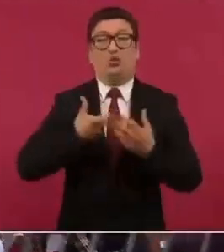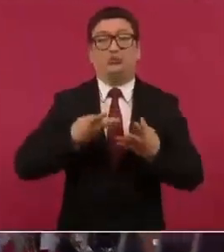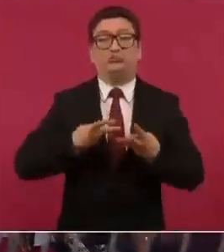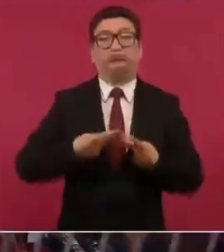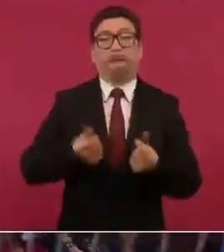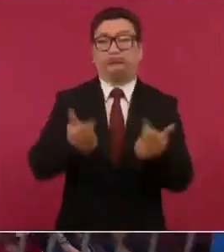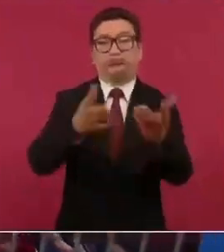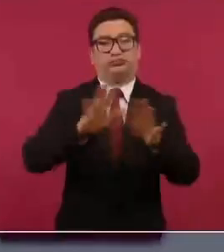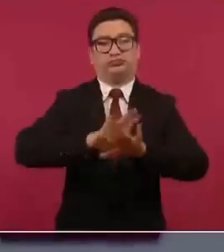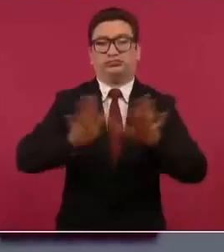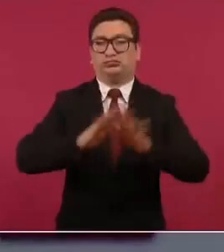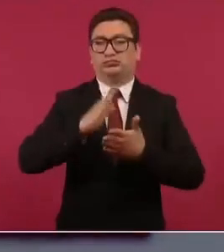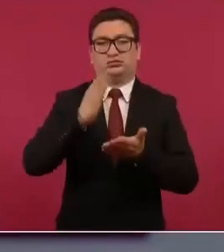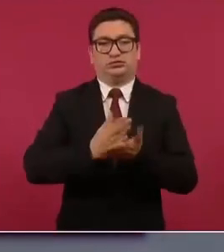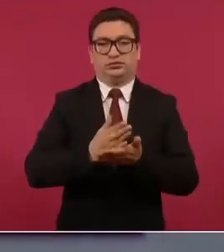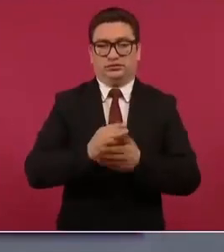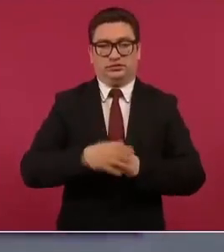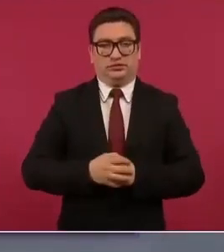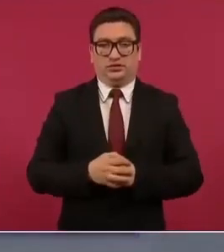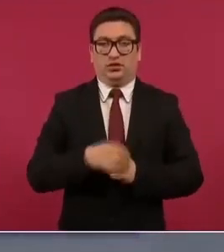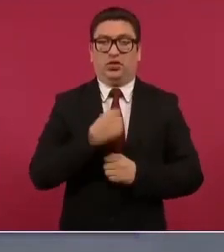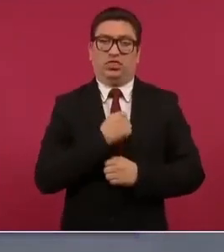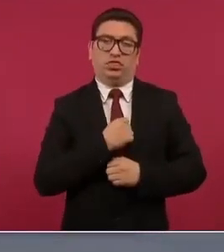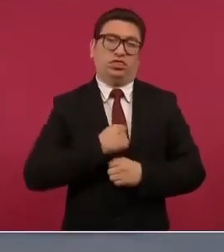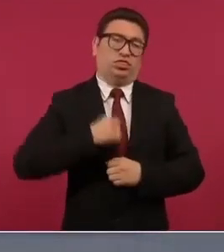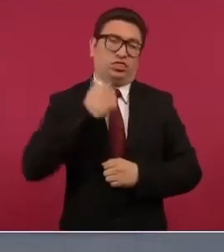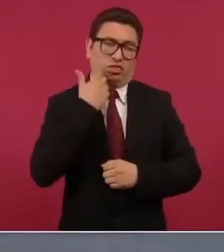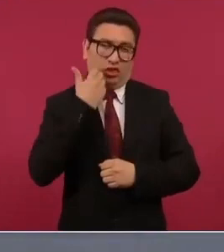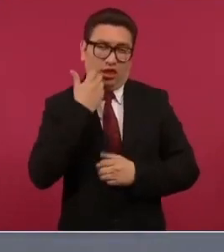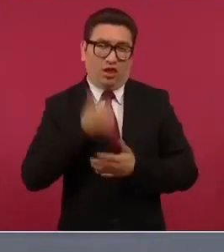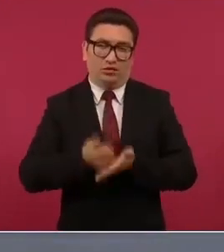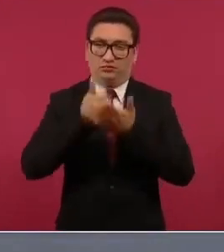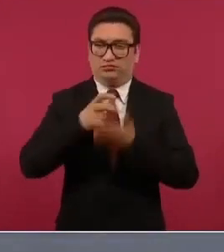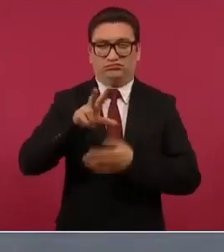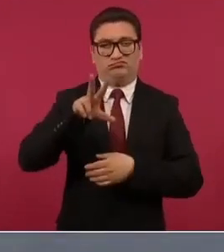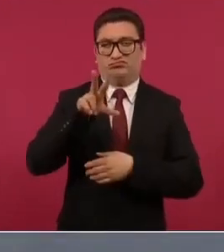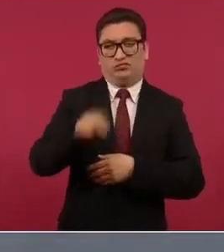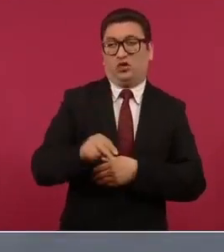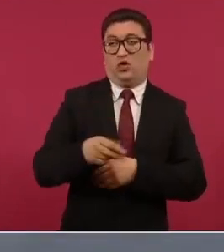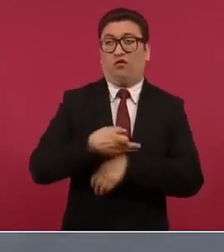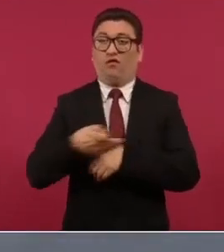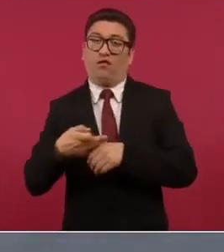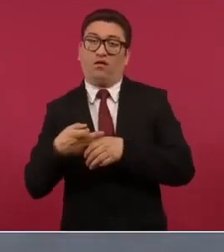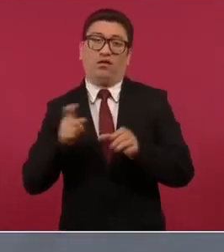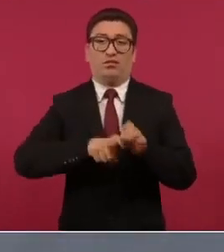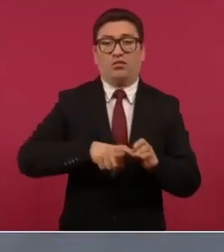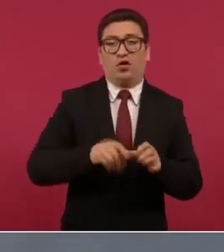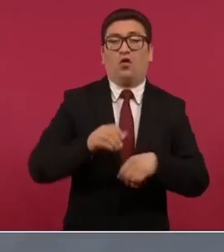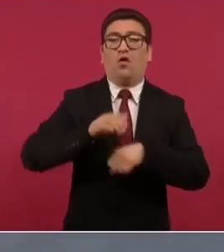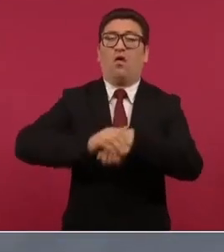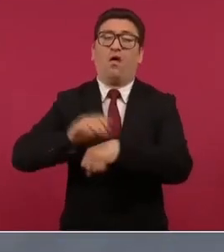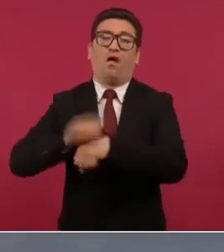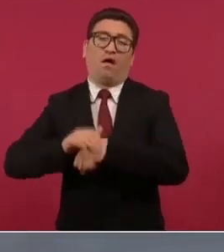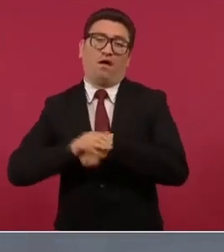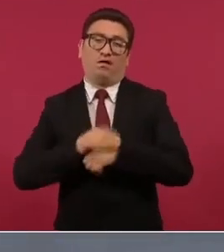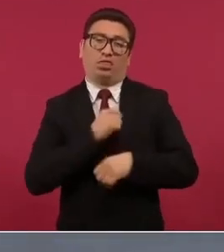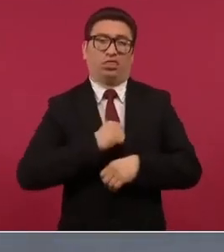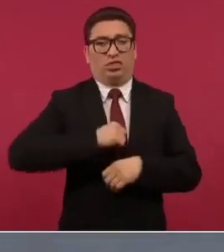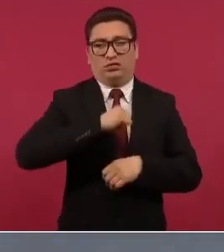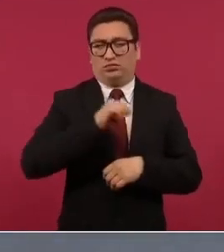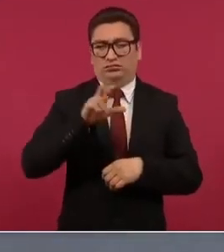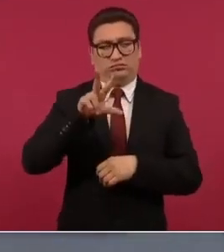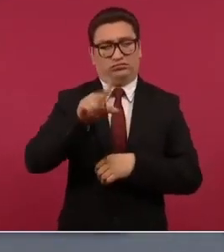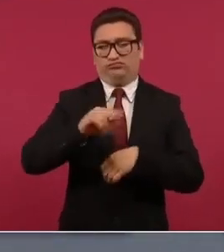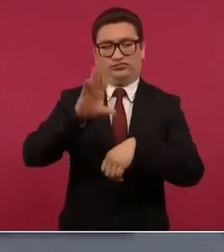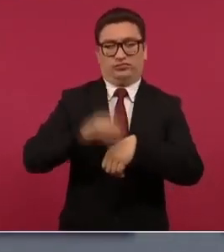no se permite el influyentismo el nepotismo el amiguismo ni